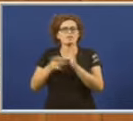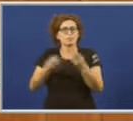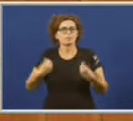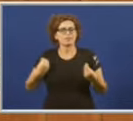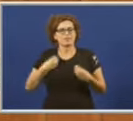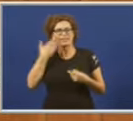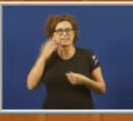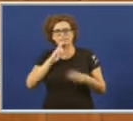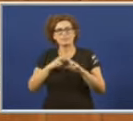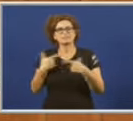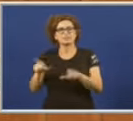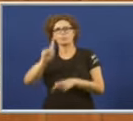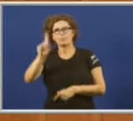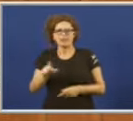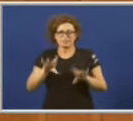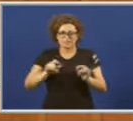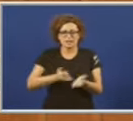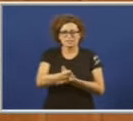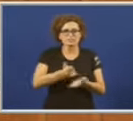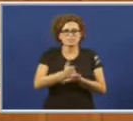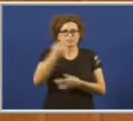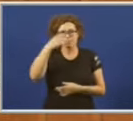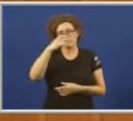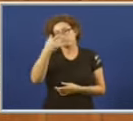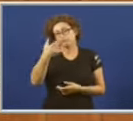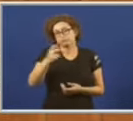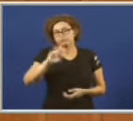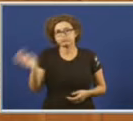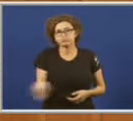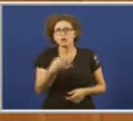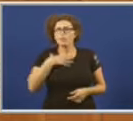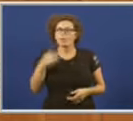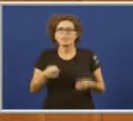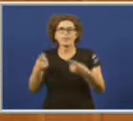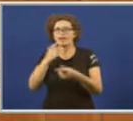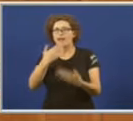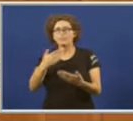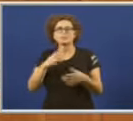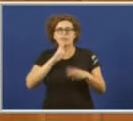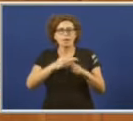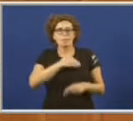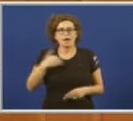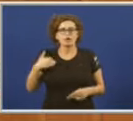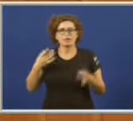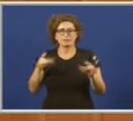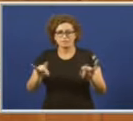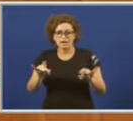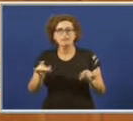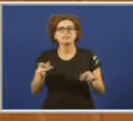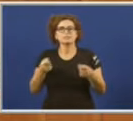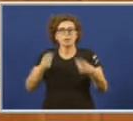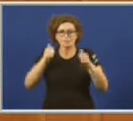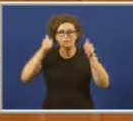sector primario. Terras agrarias a disposición de que en as precisa a través do banco de terras diversificación reverter a